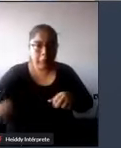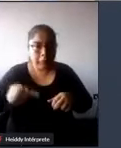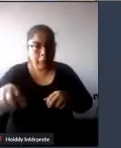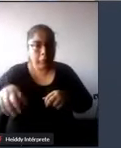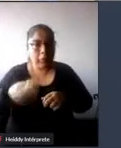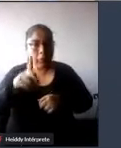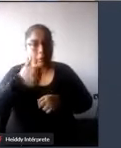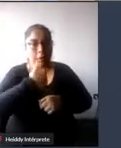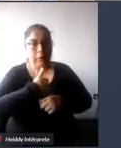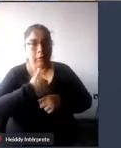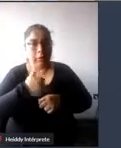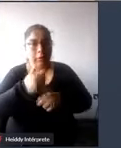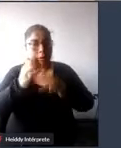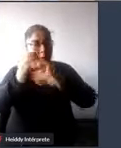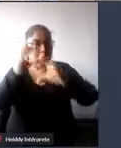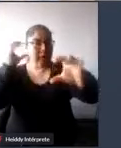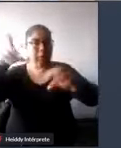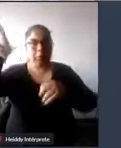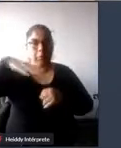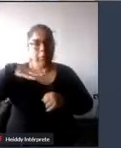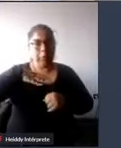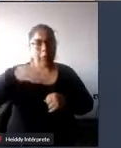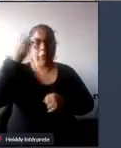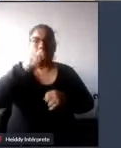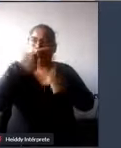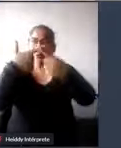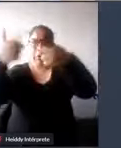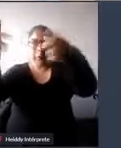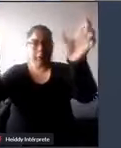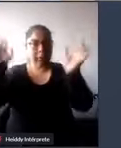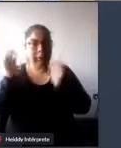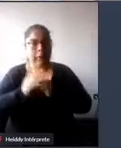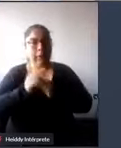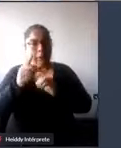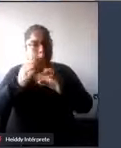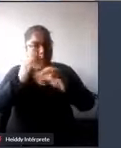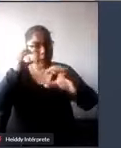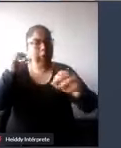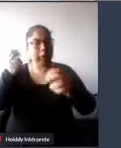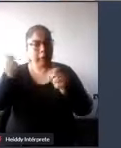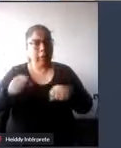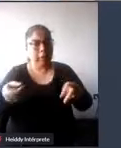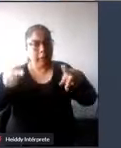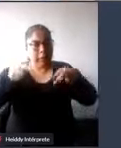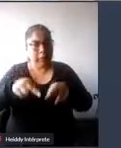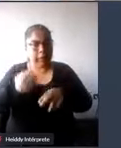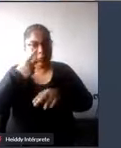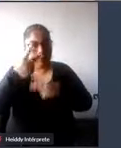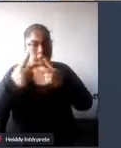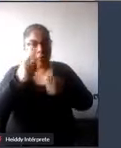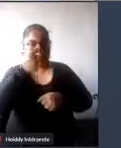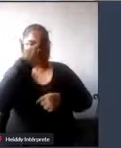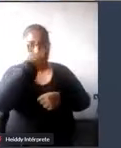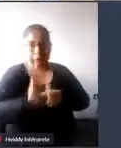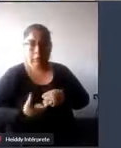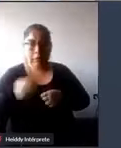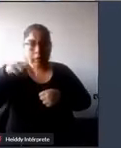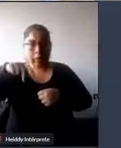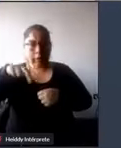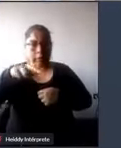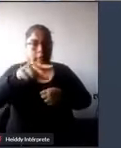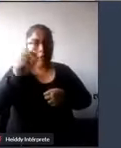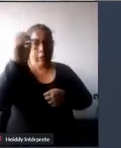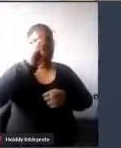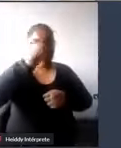pertenecer al transporte público o privado la movilidad también puede hacerse de forma individual al caminar o andar en